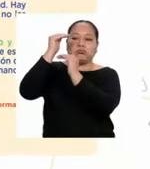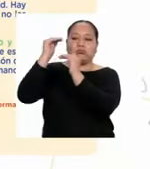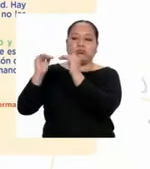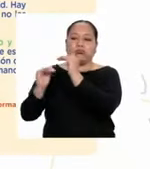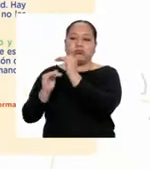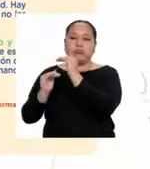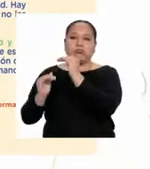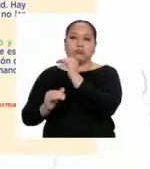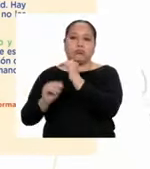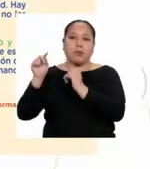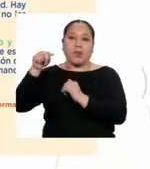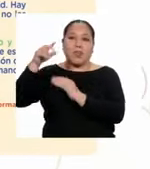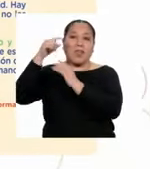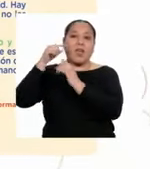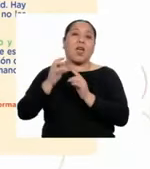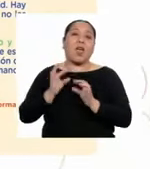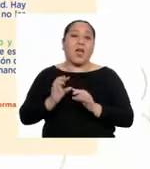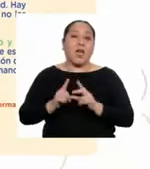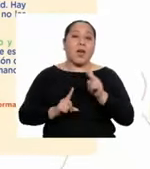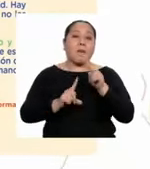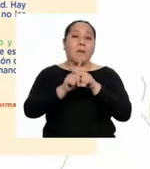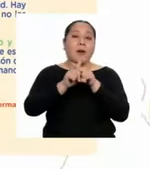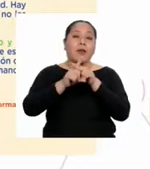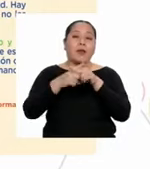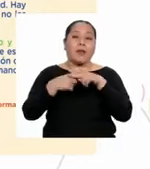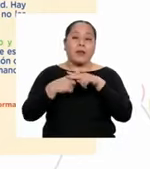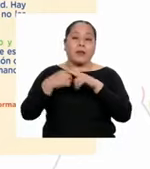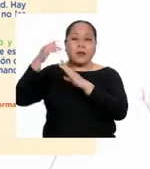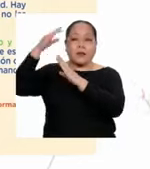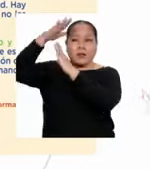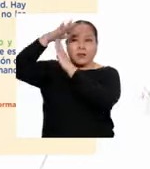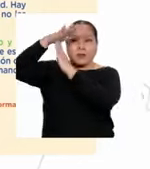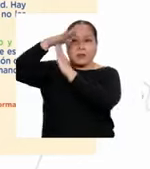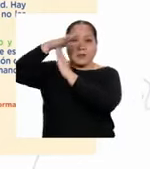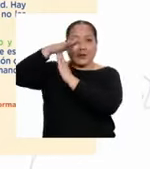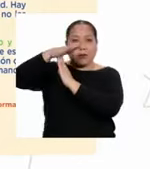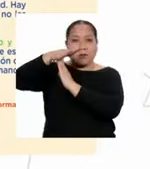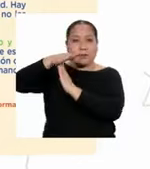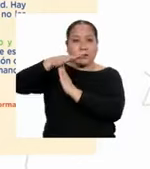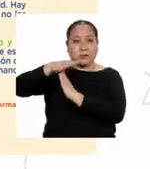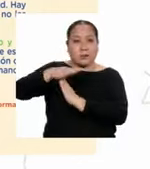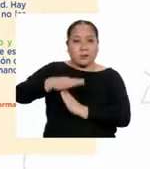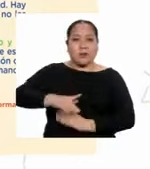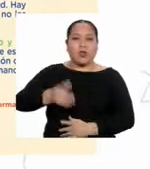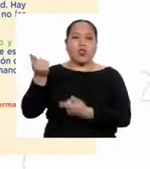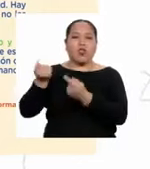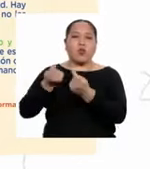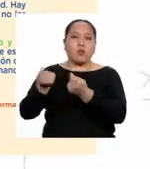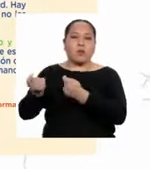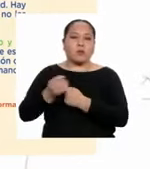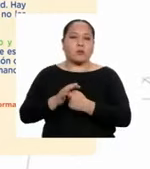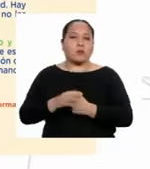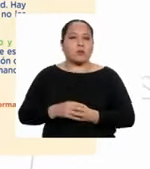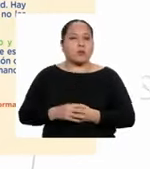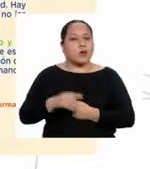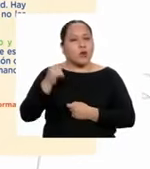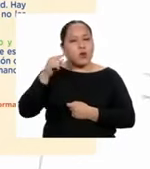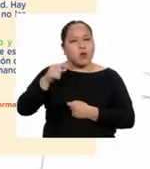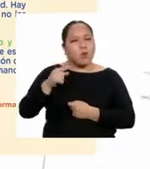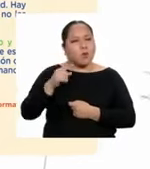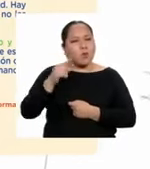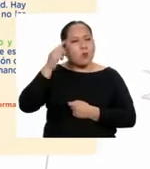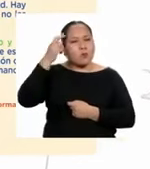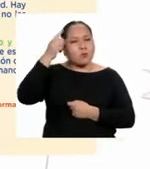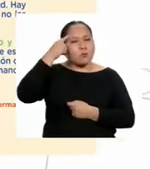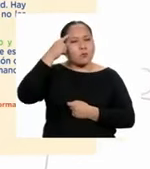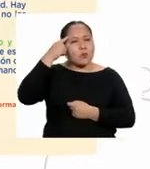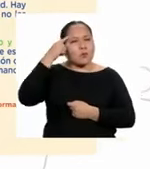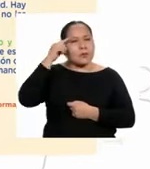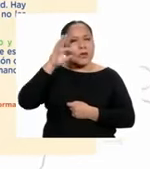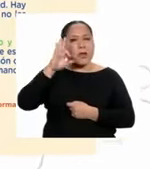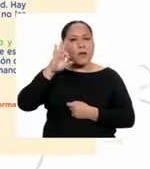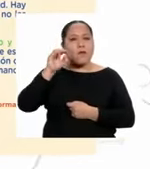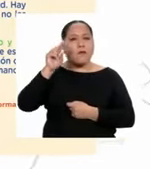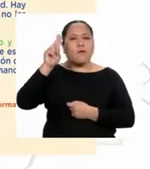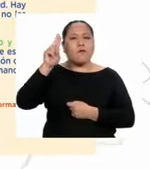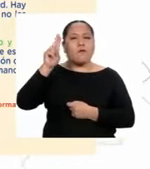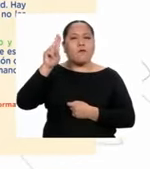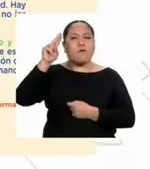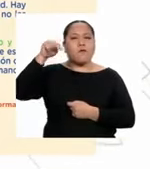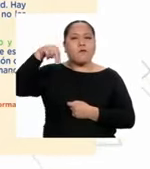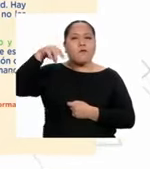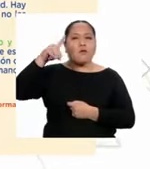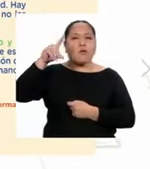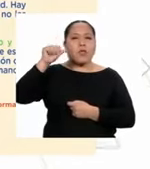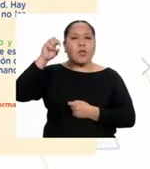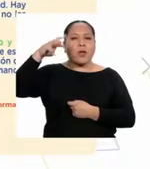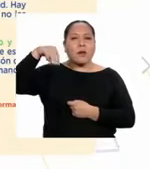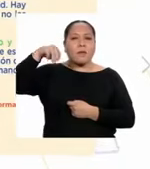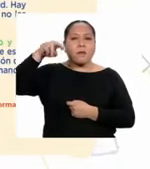discriminación y la dominación. ¿Cómo interpretas el fundamentalismo cultural? ¿Qué significa